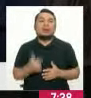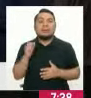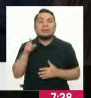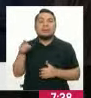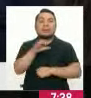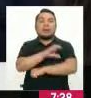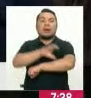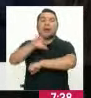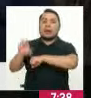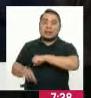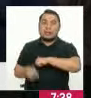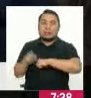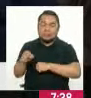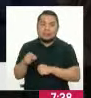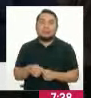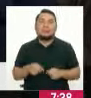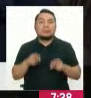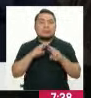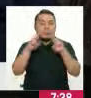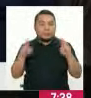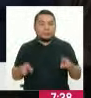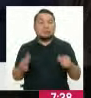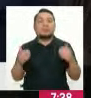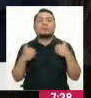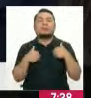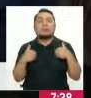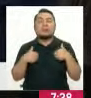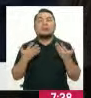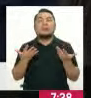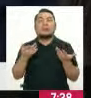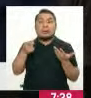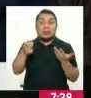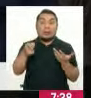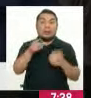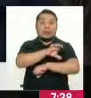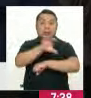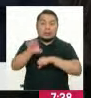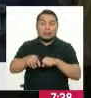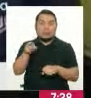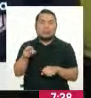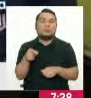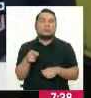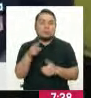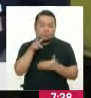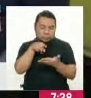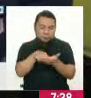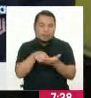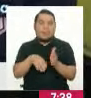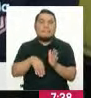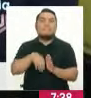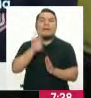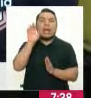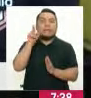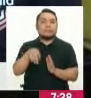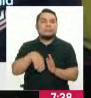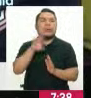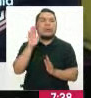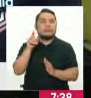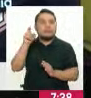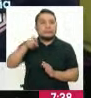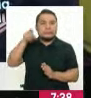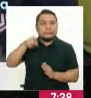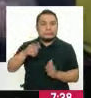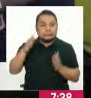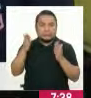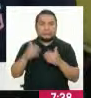Cajamarca, la región que tiene, digamos, una mayor incidencia, una mayor necesidad,